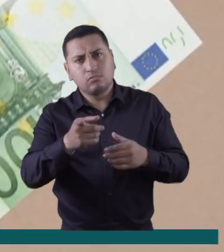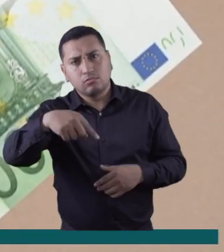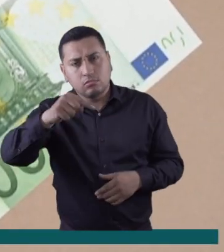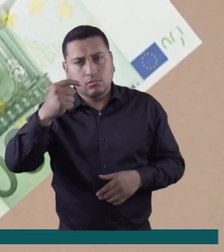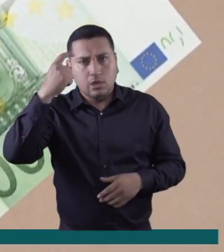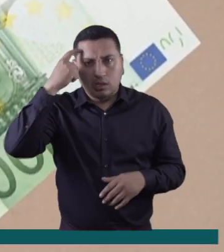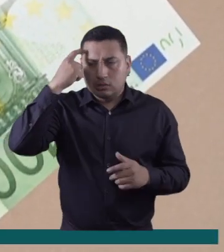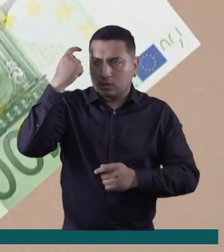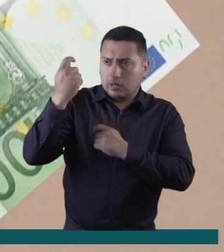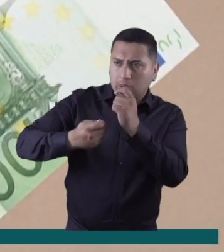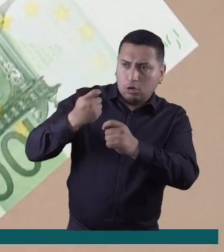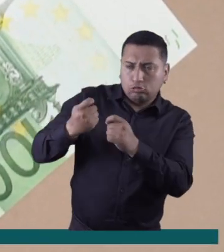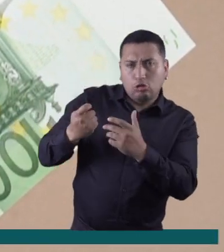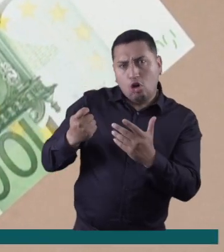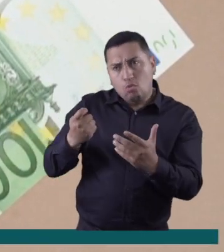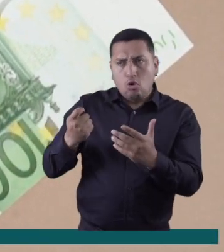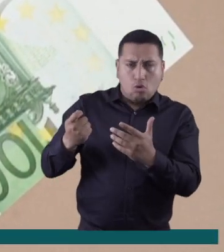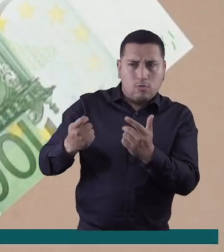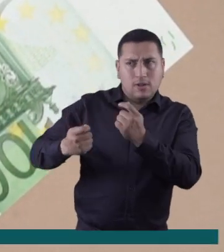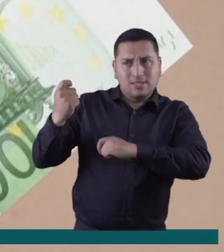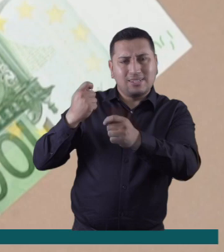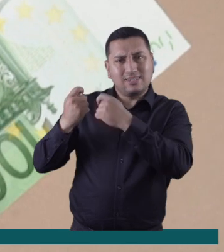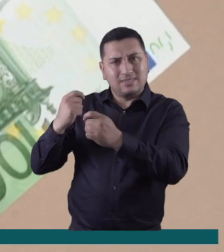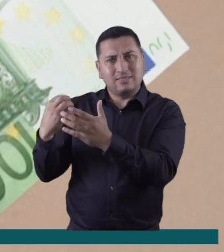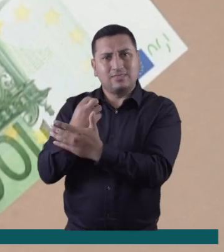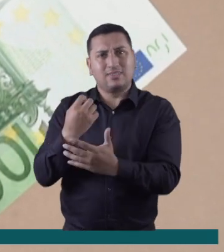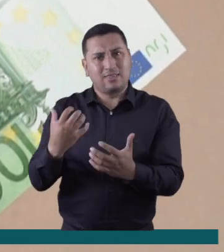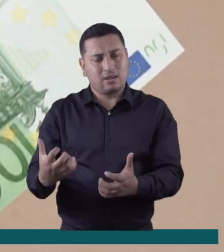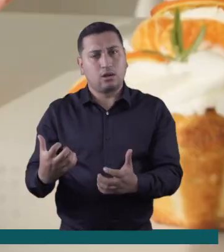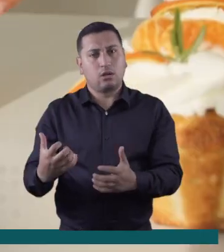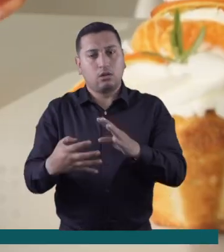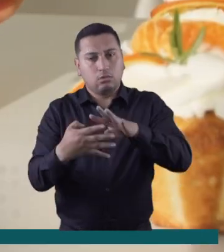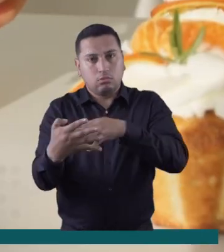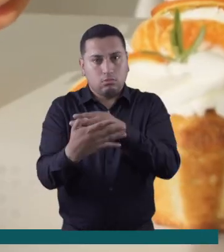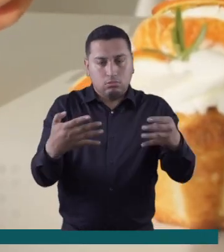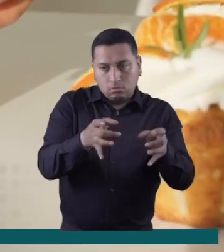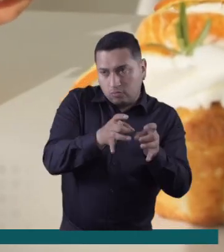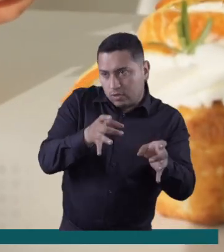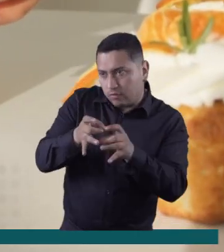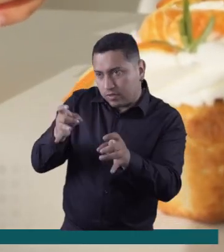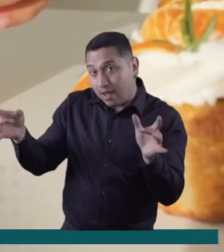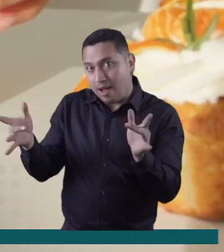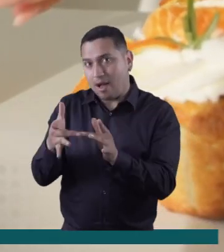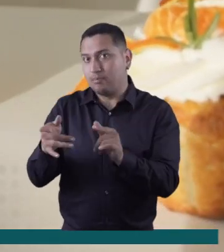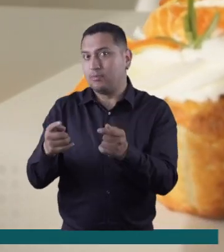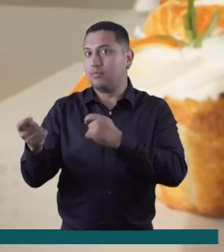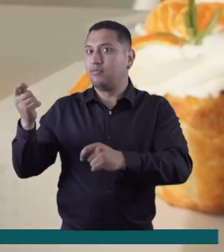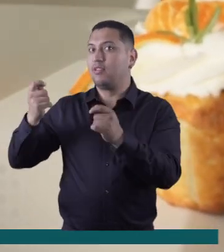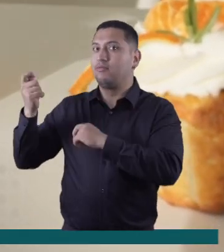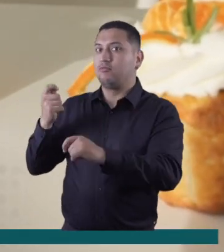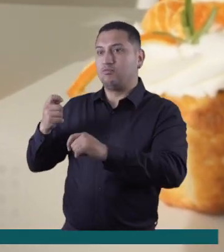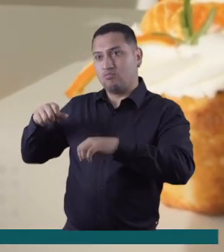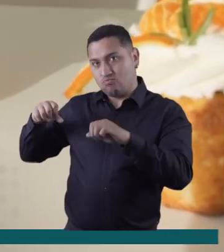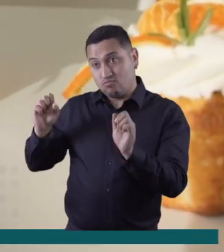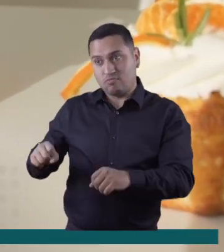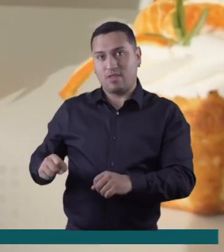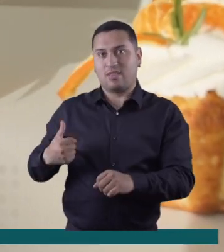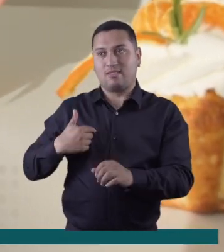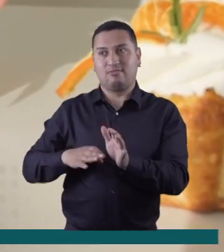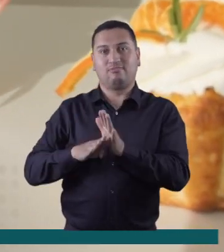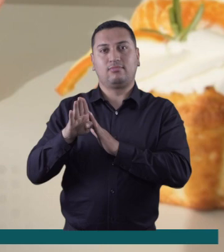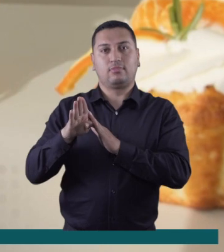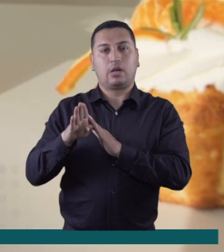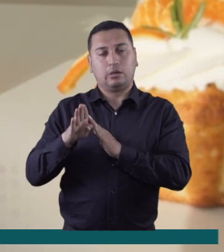Si usted tiene un pequeño negocio y quiere mejorar sus ventas, en Caja Menor le contaremos cómo armar un cronograma con esas fechas